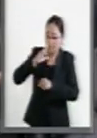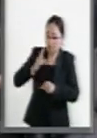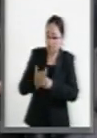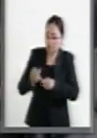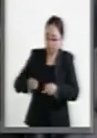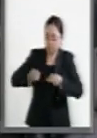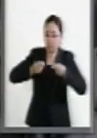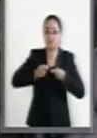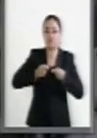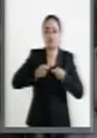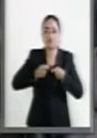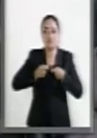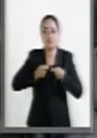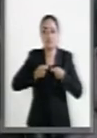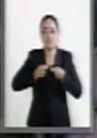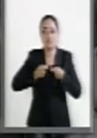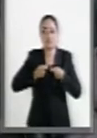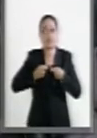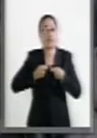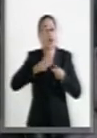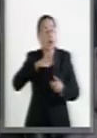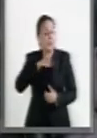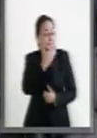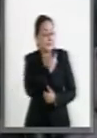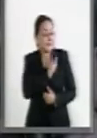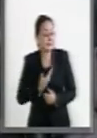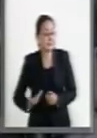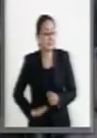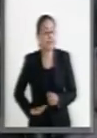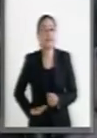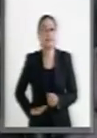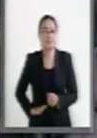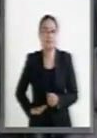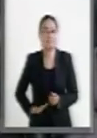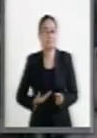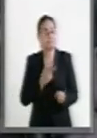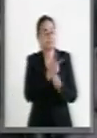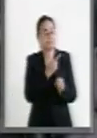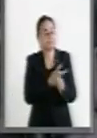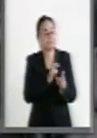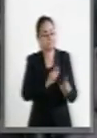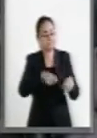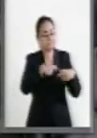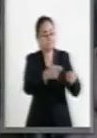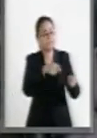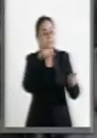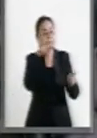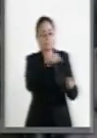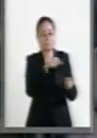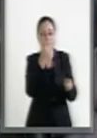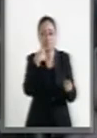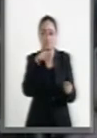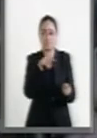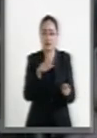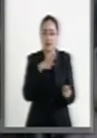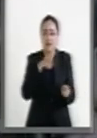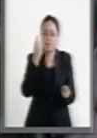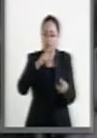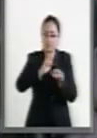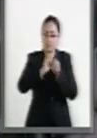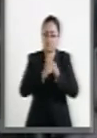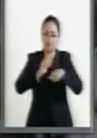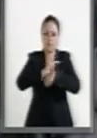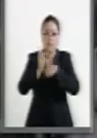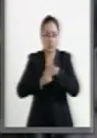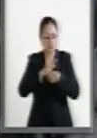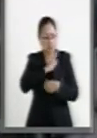que ha sido invitado por un presidente que ha jugado su prestigio por transformar este